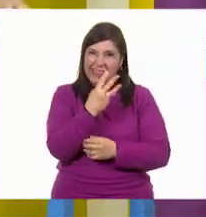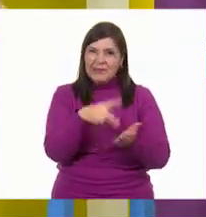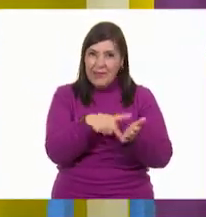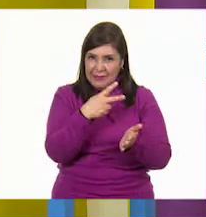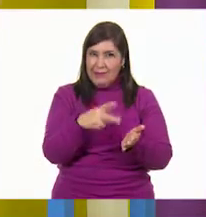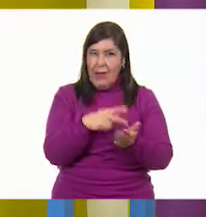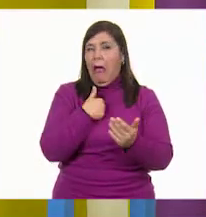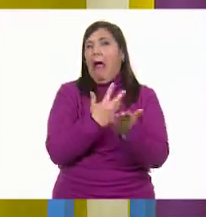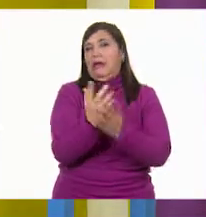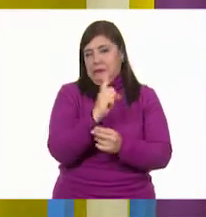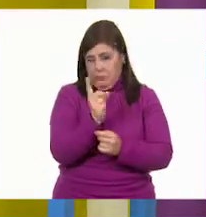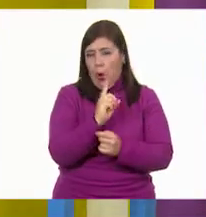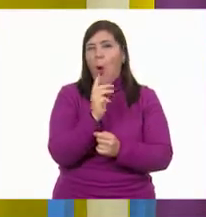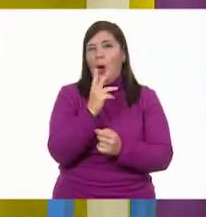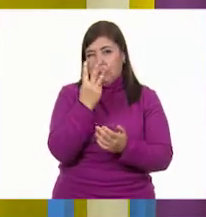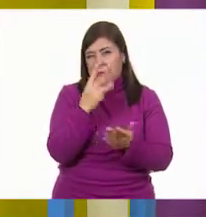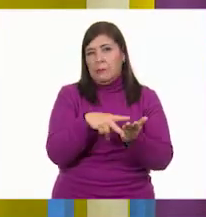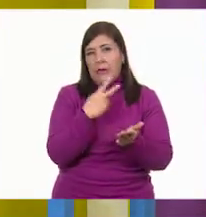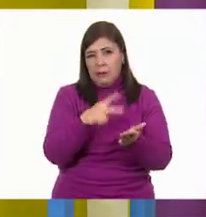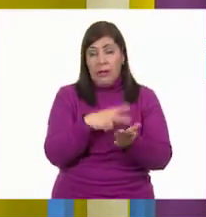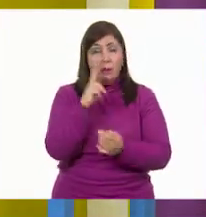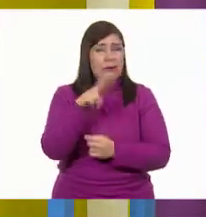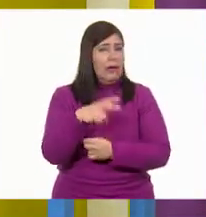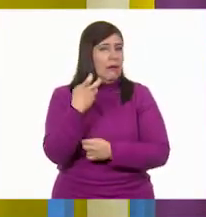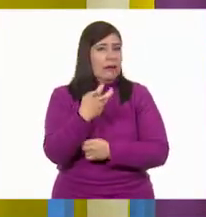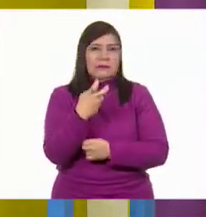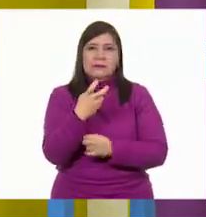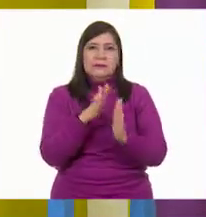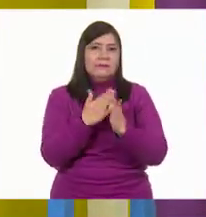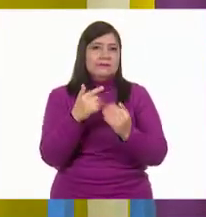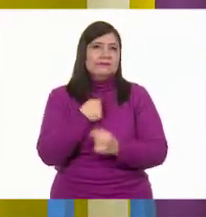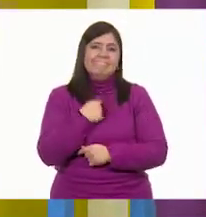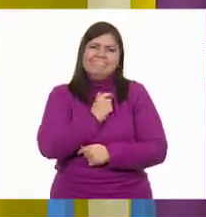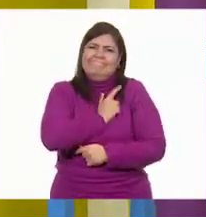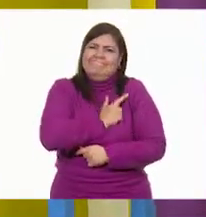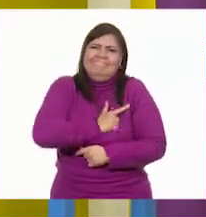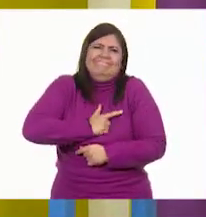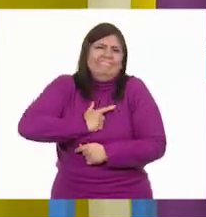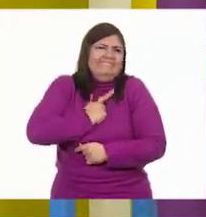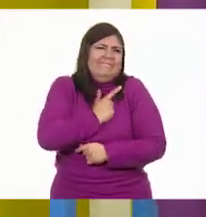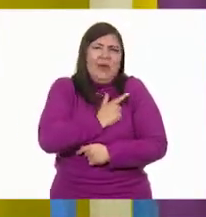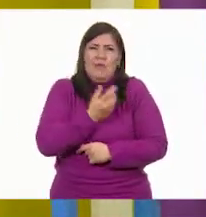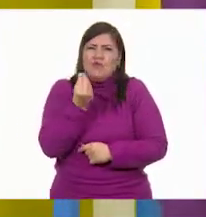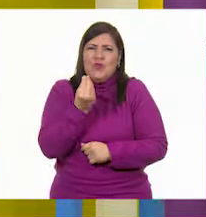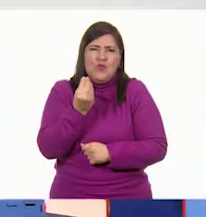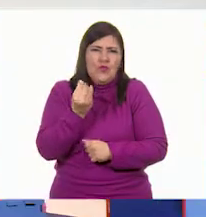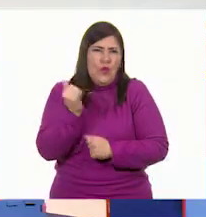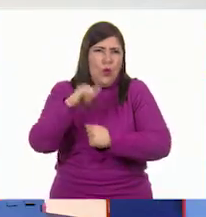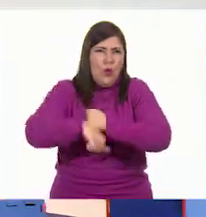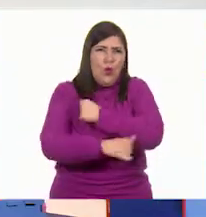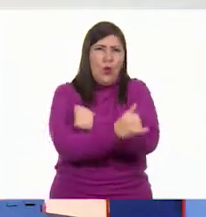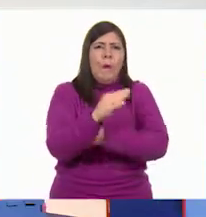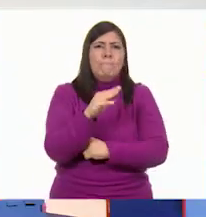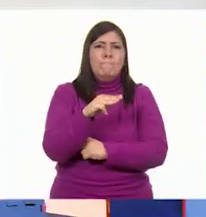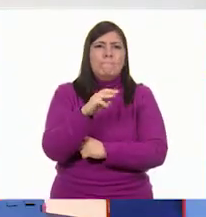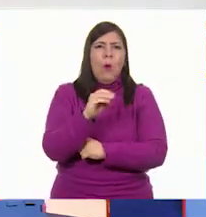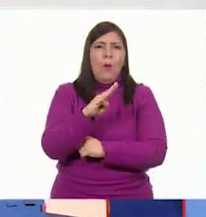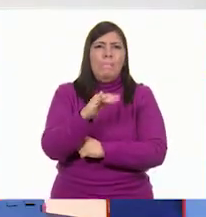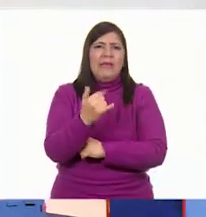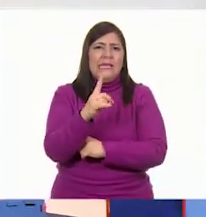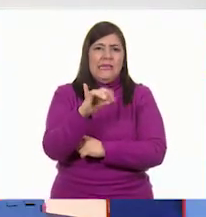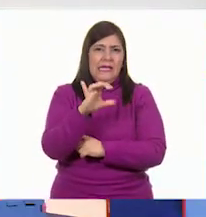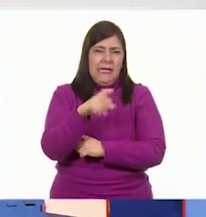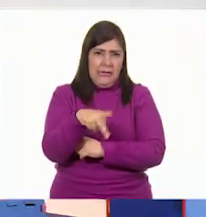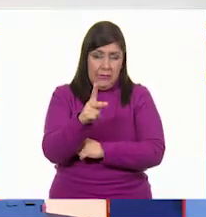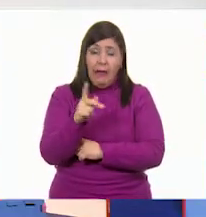también, para que exagero, como tres. Sí, sí, pero es uno de los libros que así más me gustan. Ay, y a mí uno